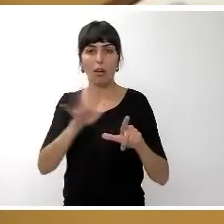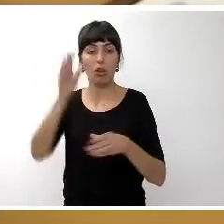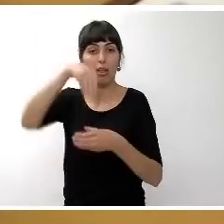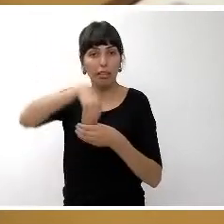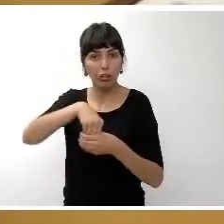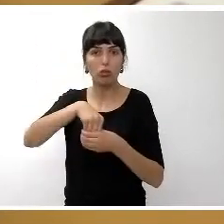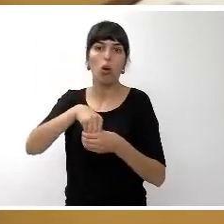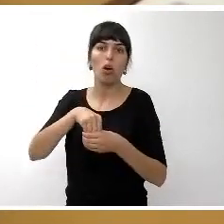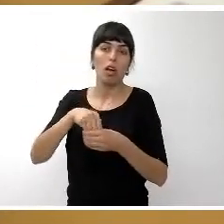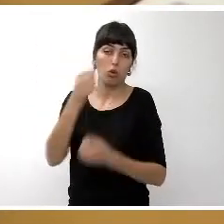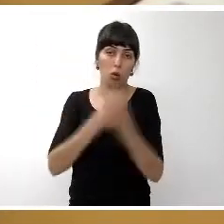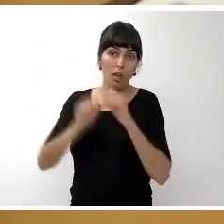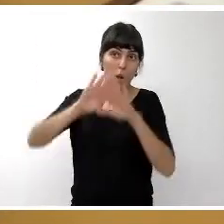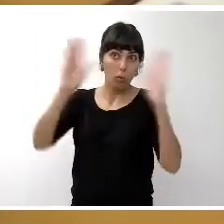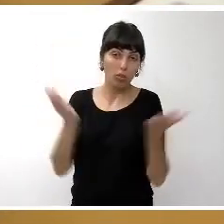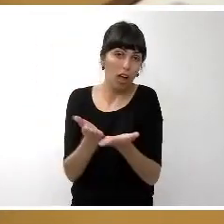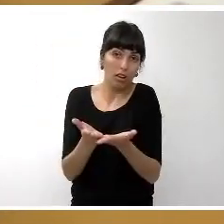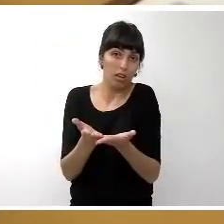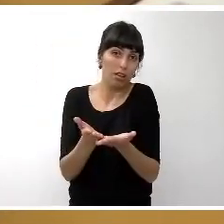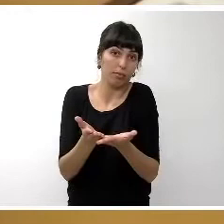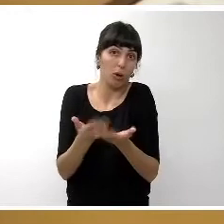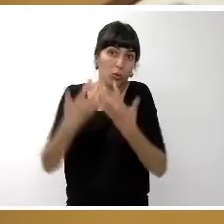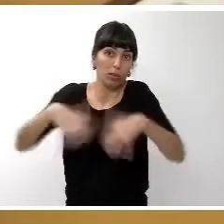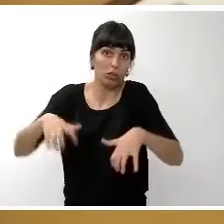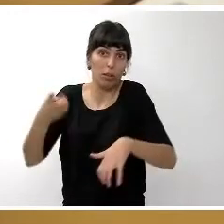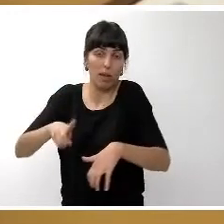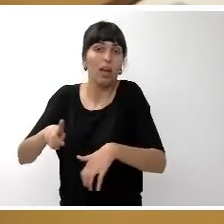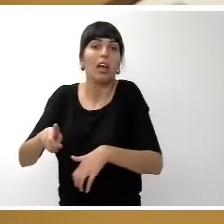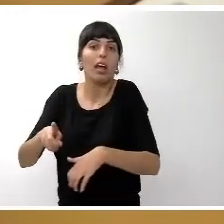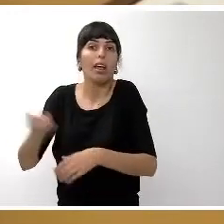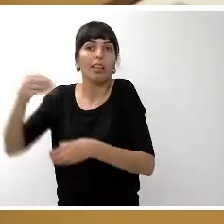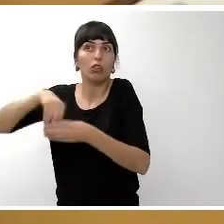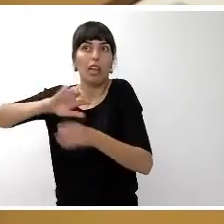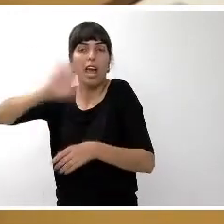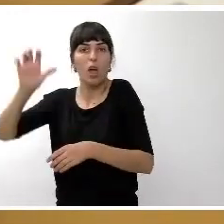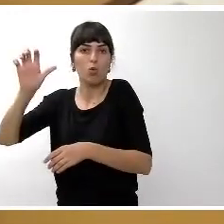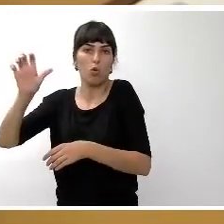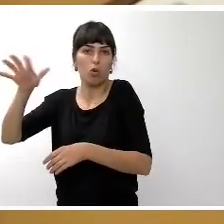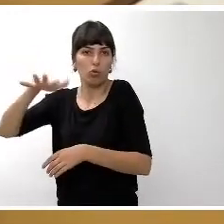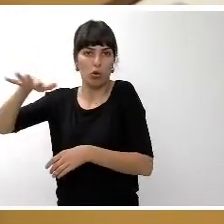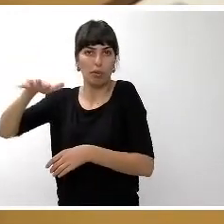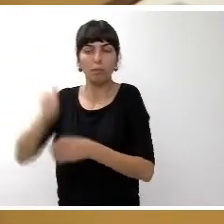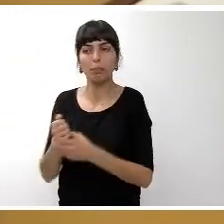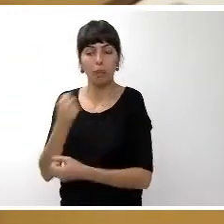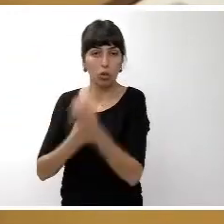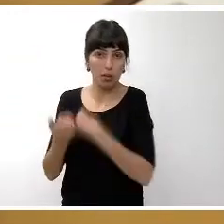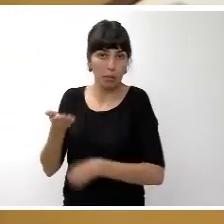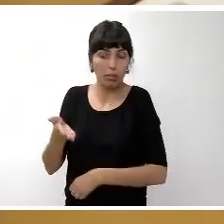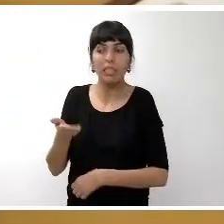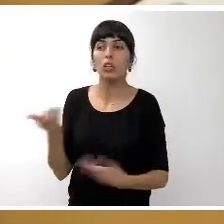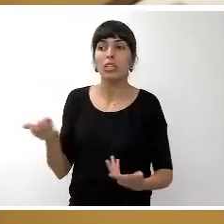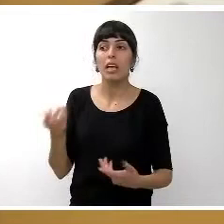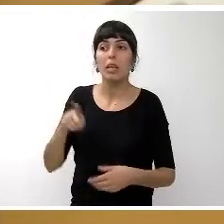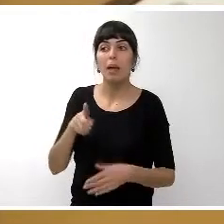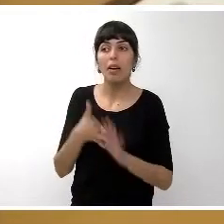mundial y por ende en la eurozona de los datos que en él se reflejan me gustaría destacar el crecimiento